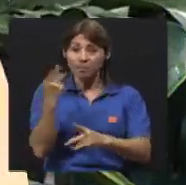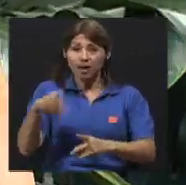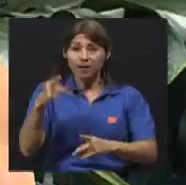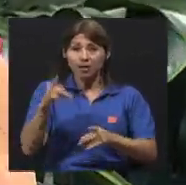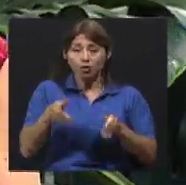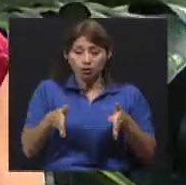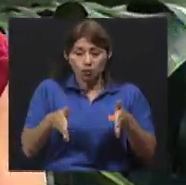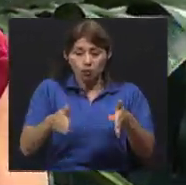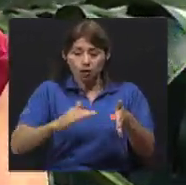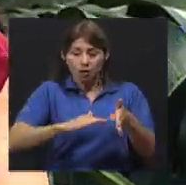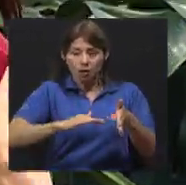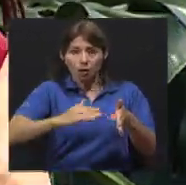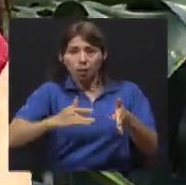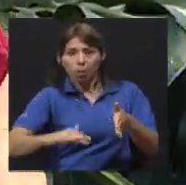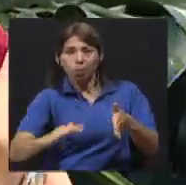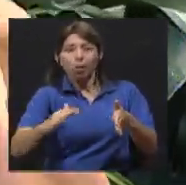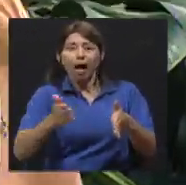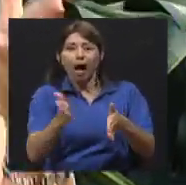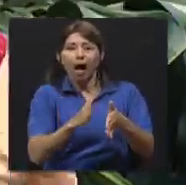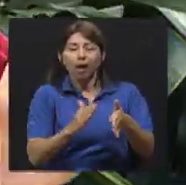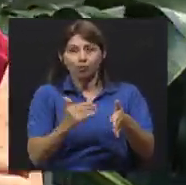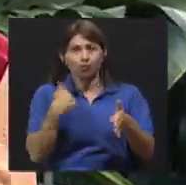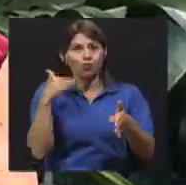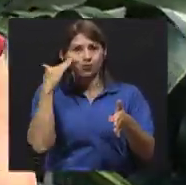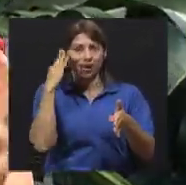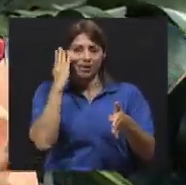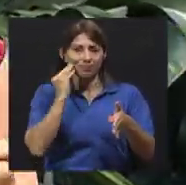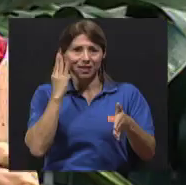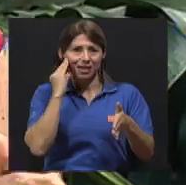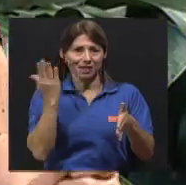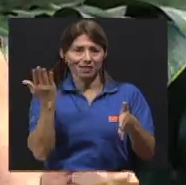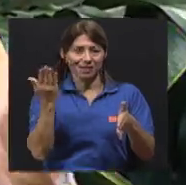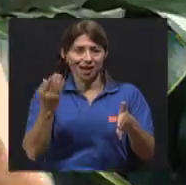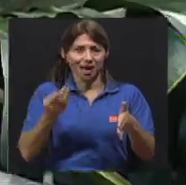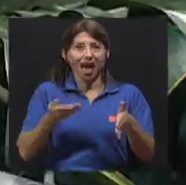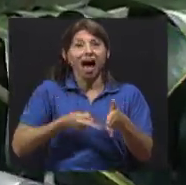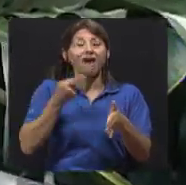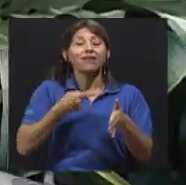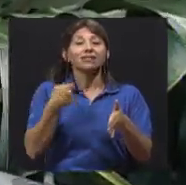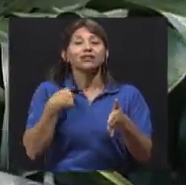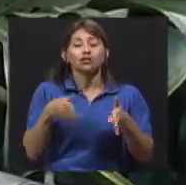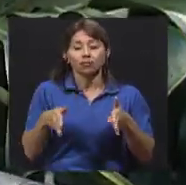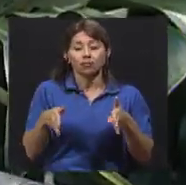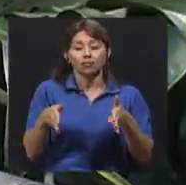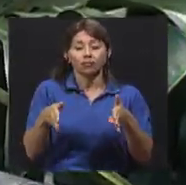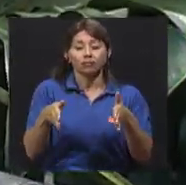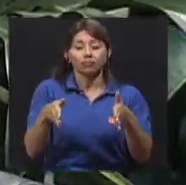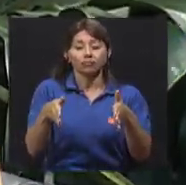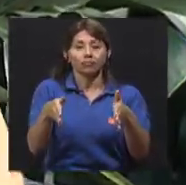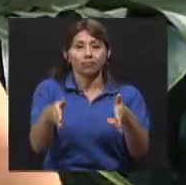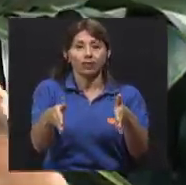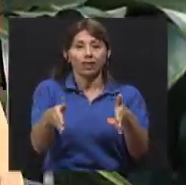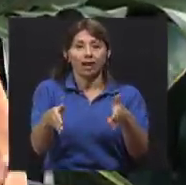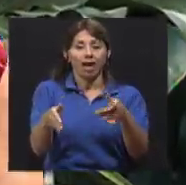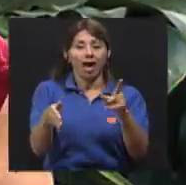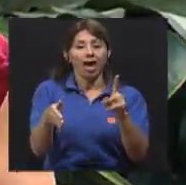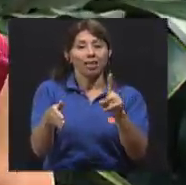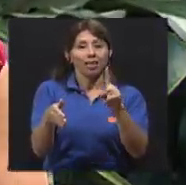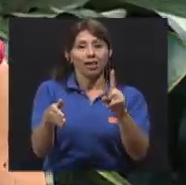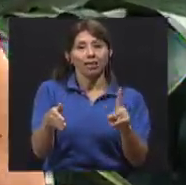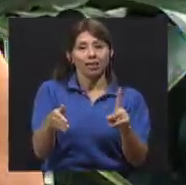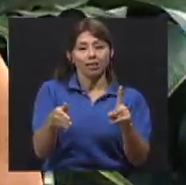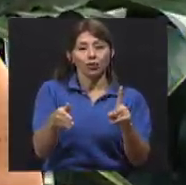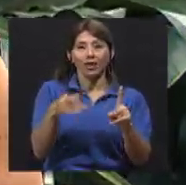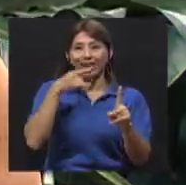que uno anda con algún sobrinito o algún chiquito, lo que sea, el niño del lado adentro y el adulto del lado